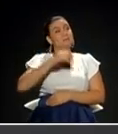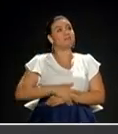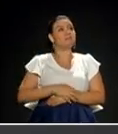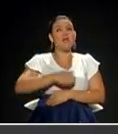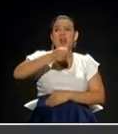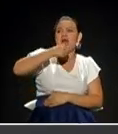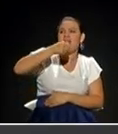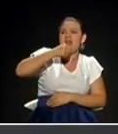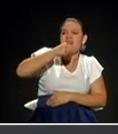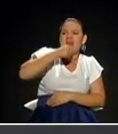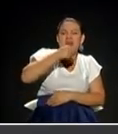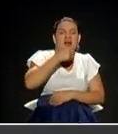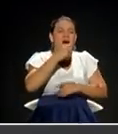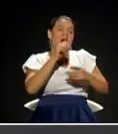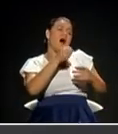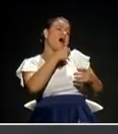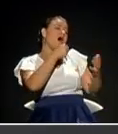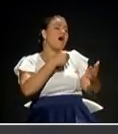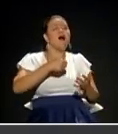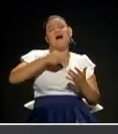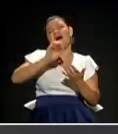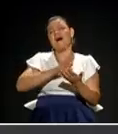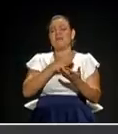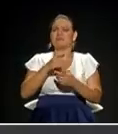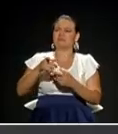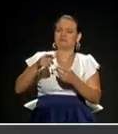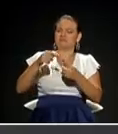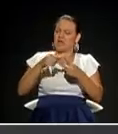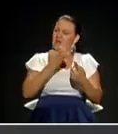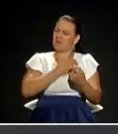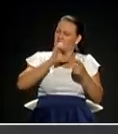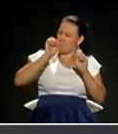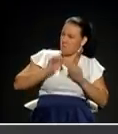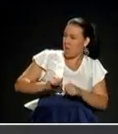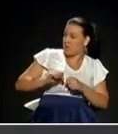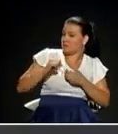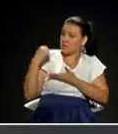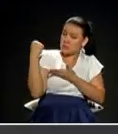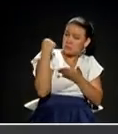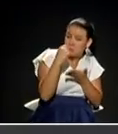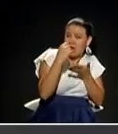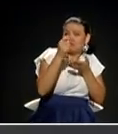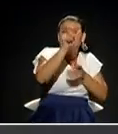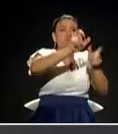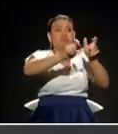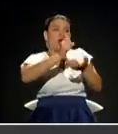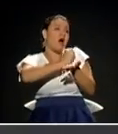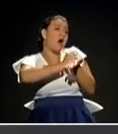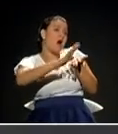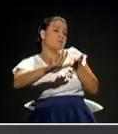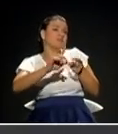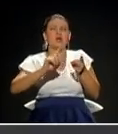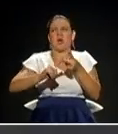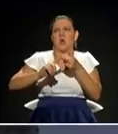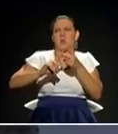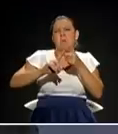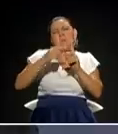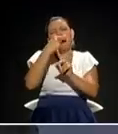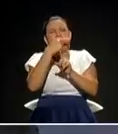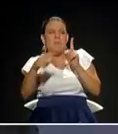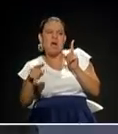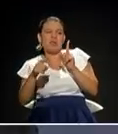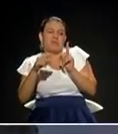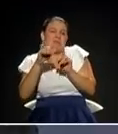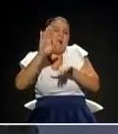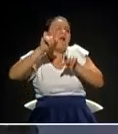Subsidiar la boleta completamente, concierto gratis para todos. Subsidiar parte de la boleta, pagar algunos. No subsidiar la boleta, todo el mundo